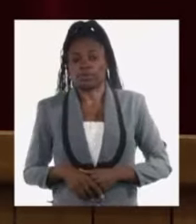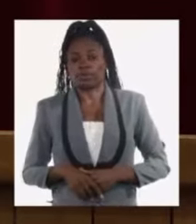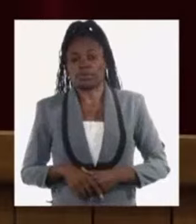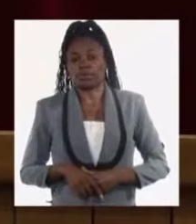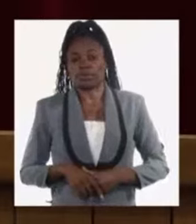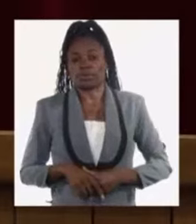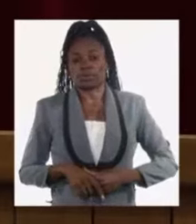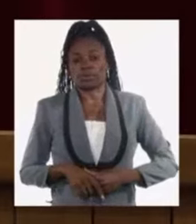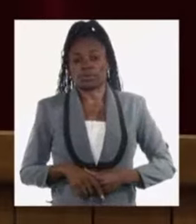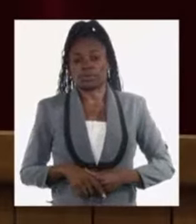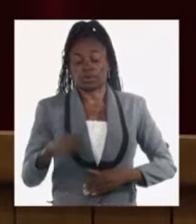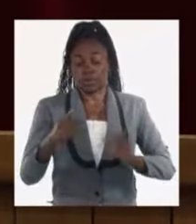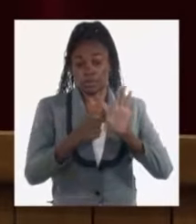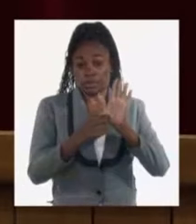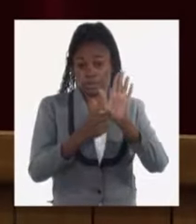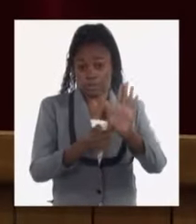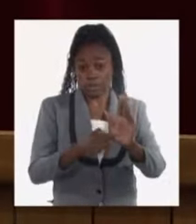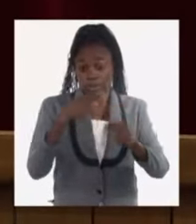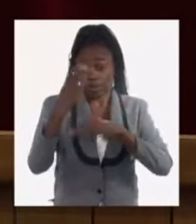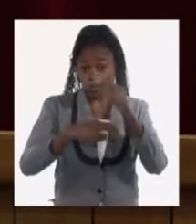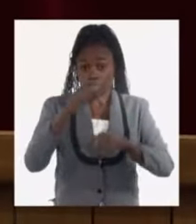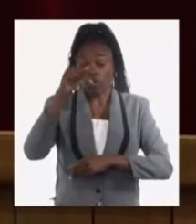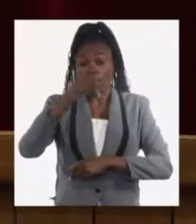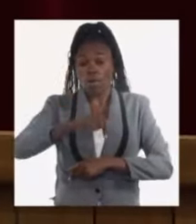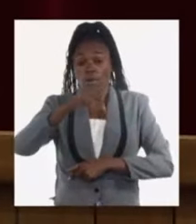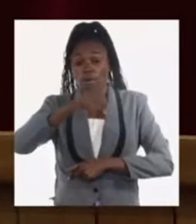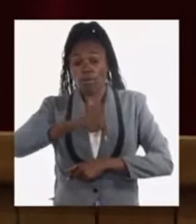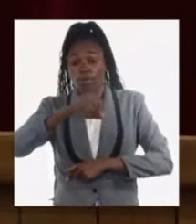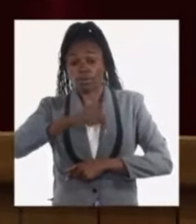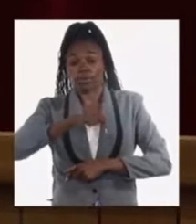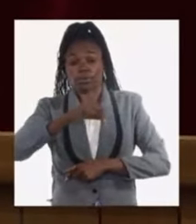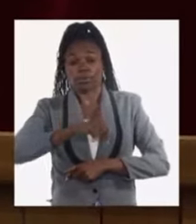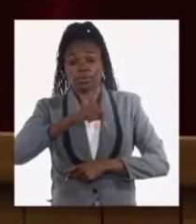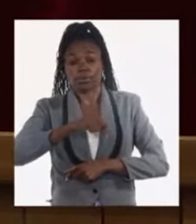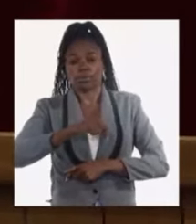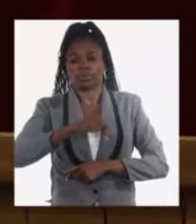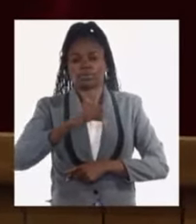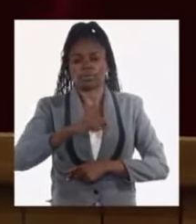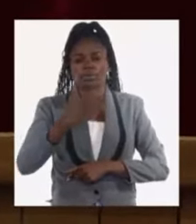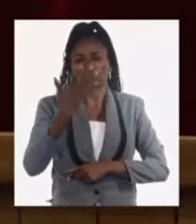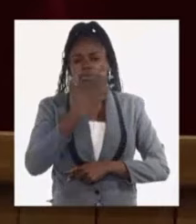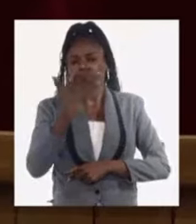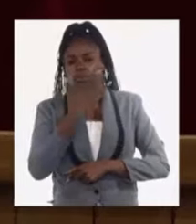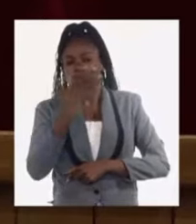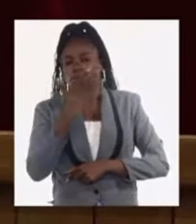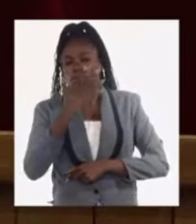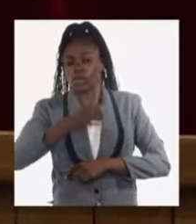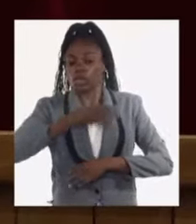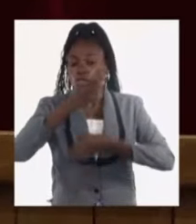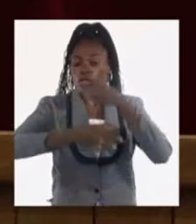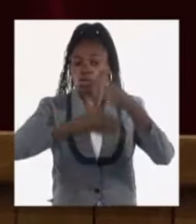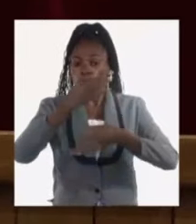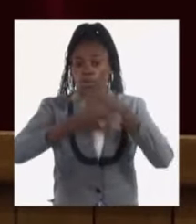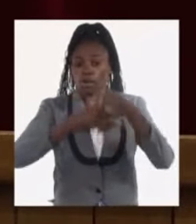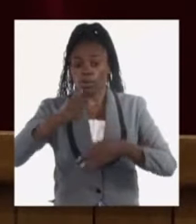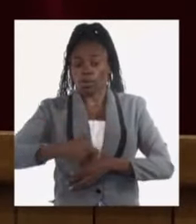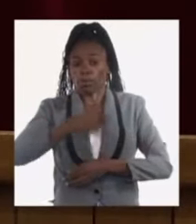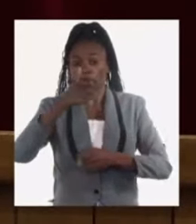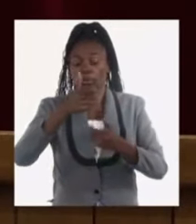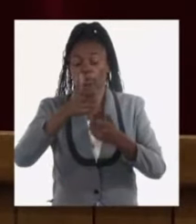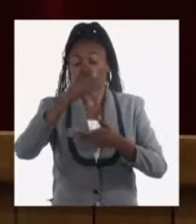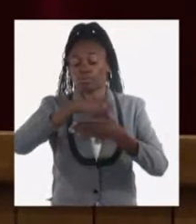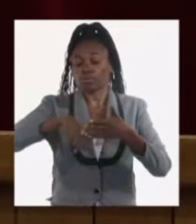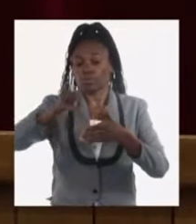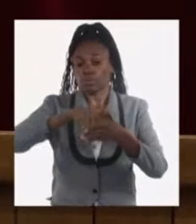Esta presentación que estamos realizando ahora está precedida, como explicaba el compañero presidente de la Asamblea